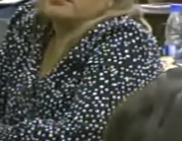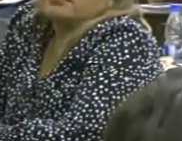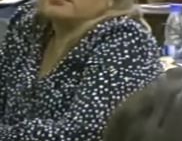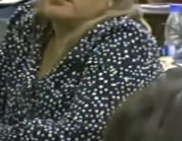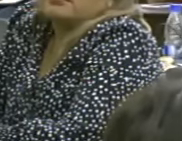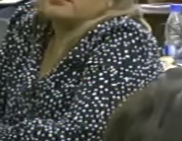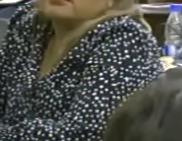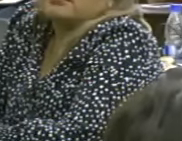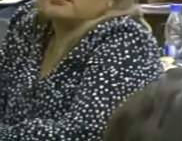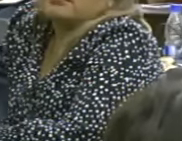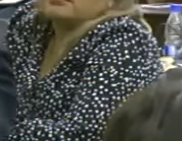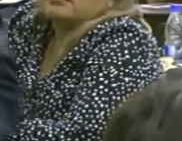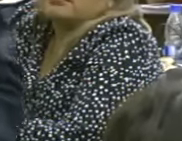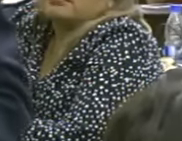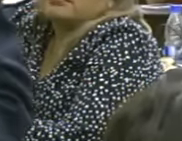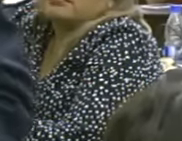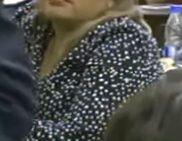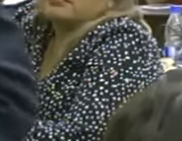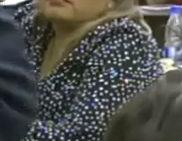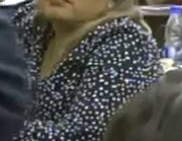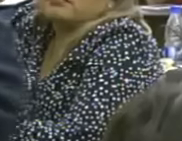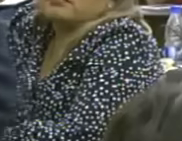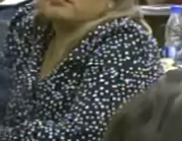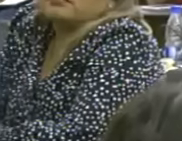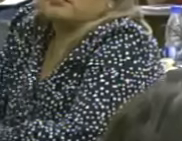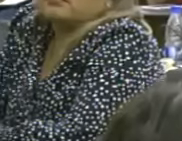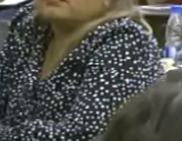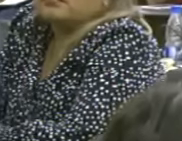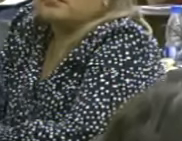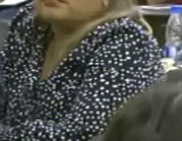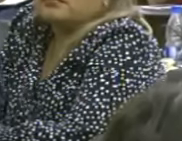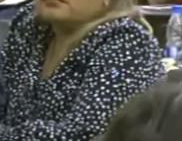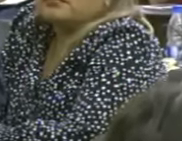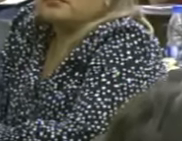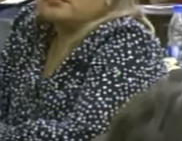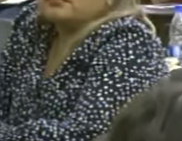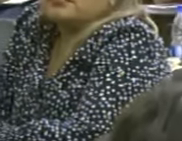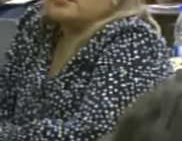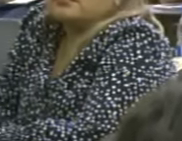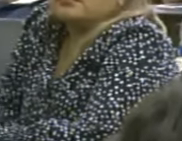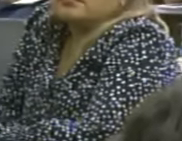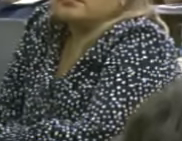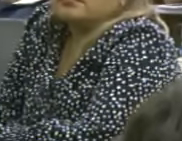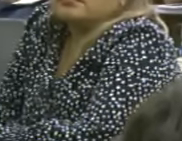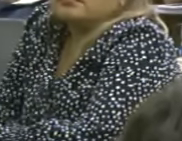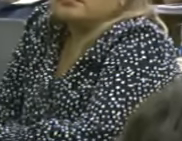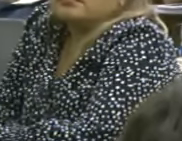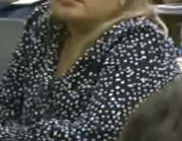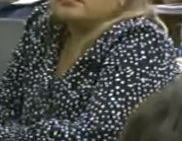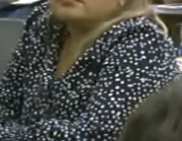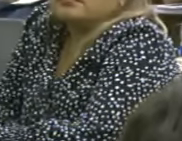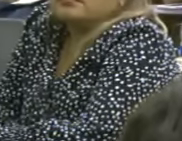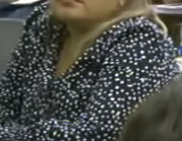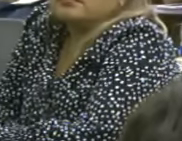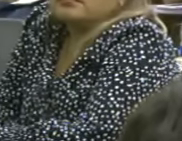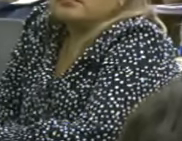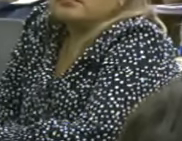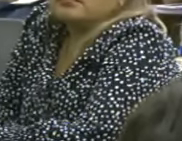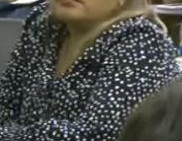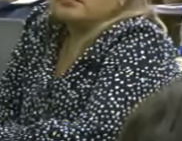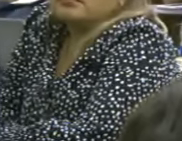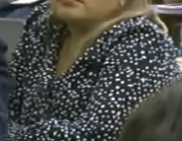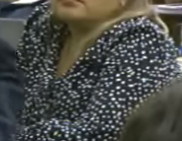historia y de los elementos centrales que rigen la coyuntura de hoy del siglo XXI